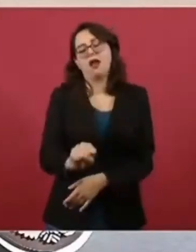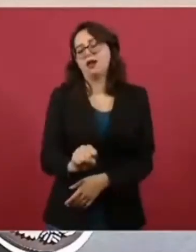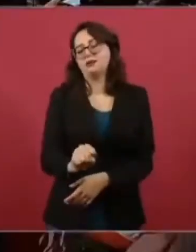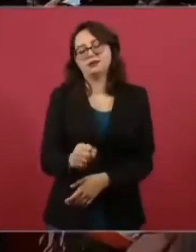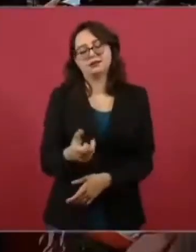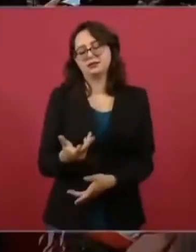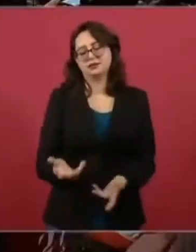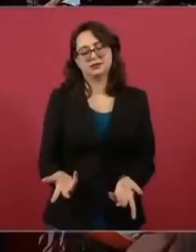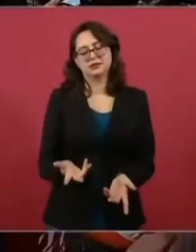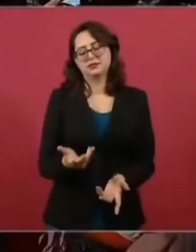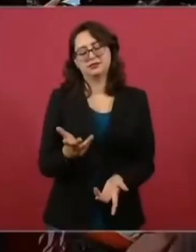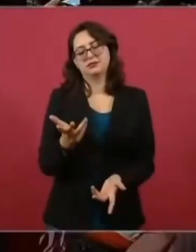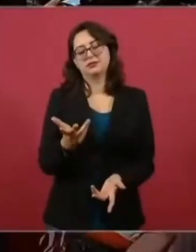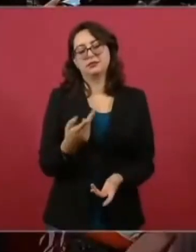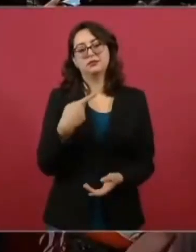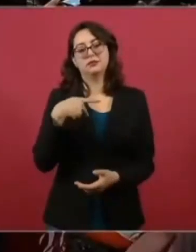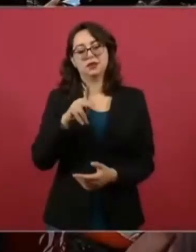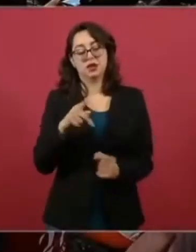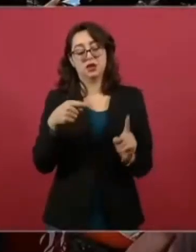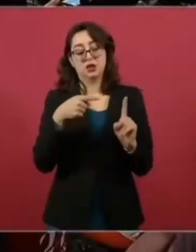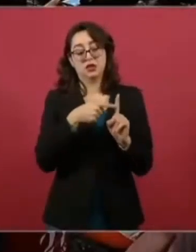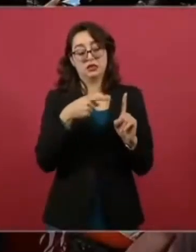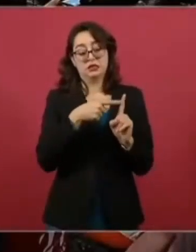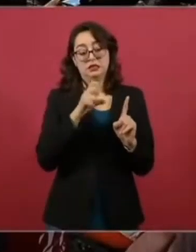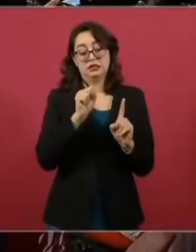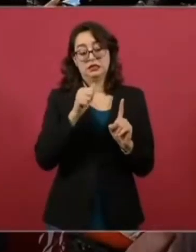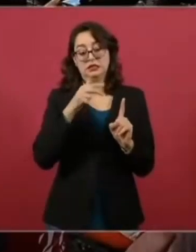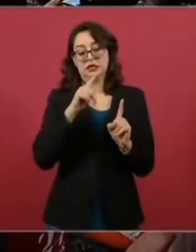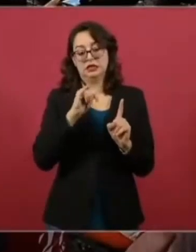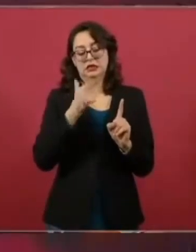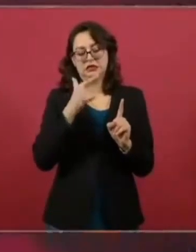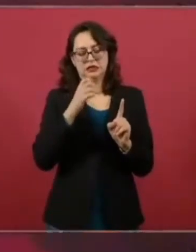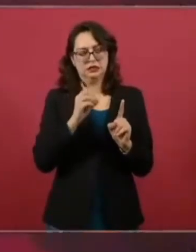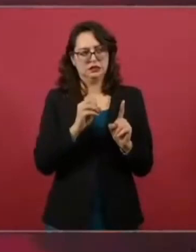el caso de Santiago es porque ya se dio cuenta